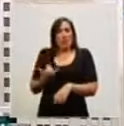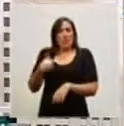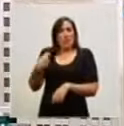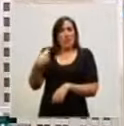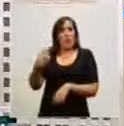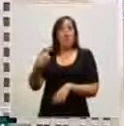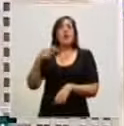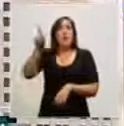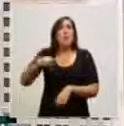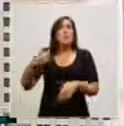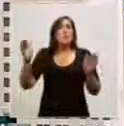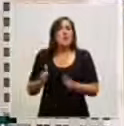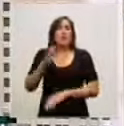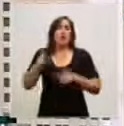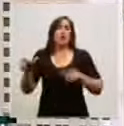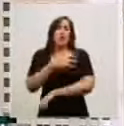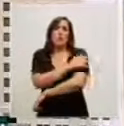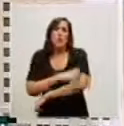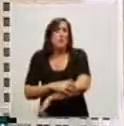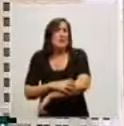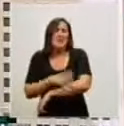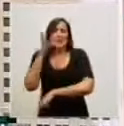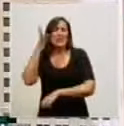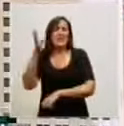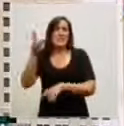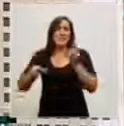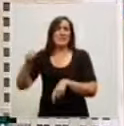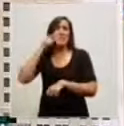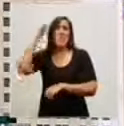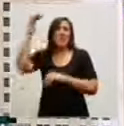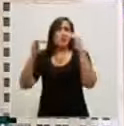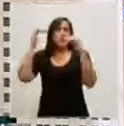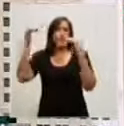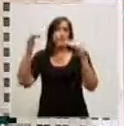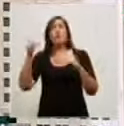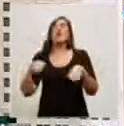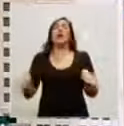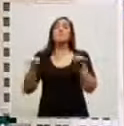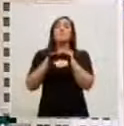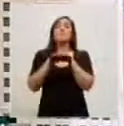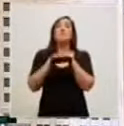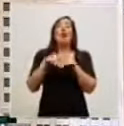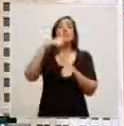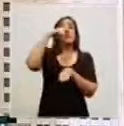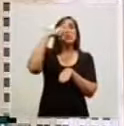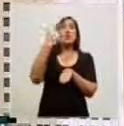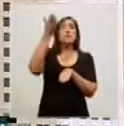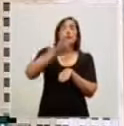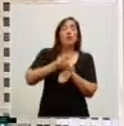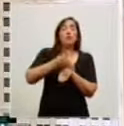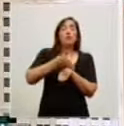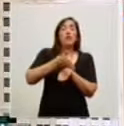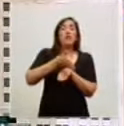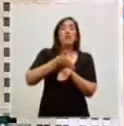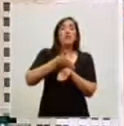mayores, sino también fue una equidad de género, porque el 73% de